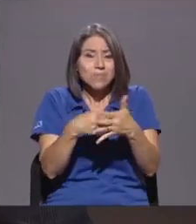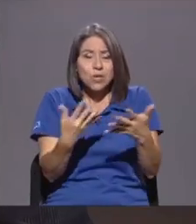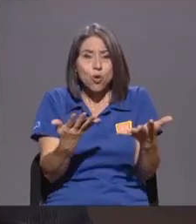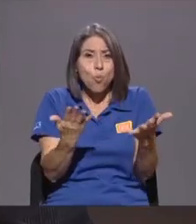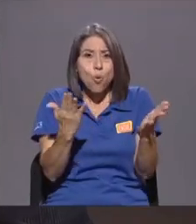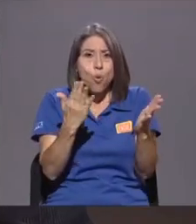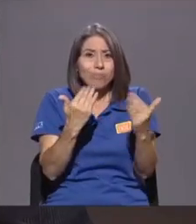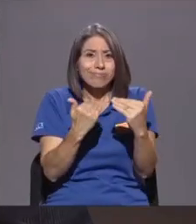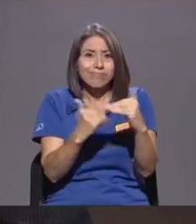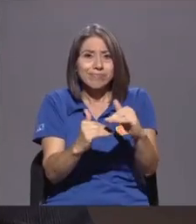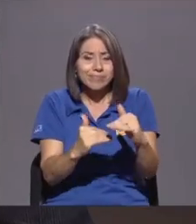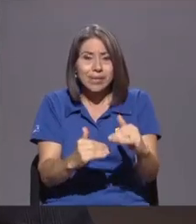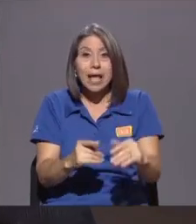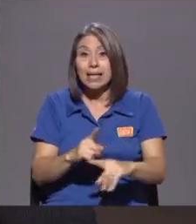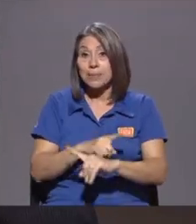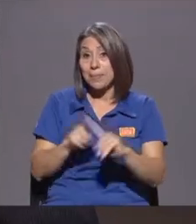que ya